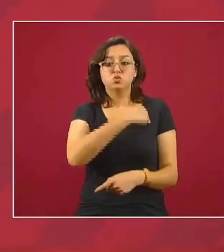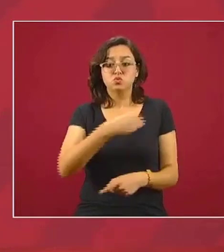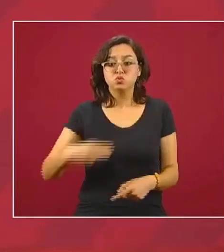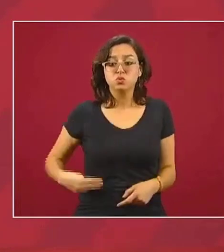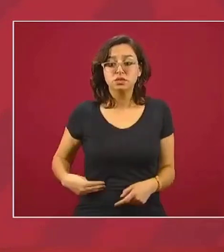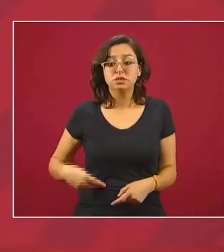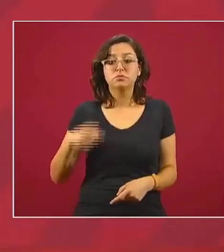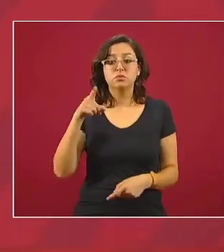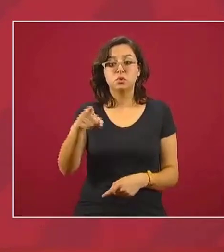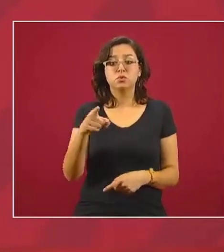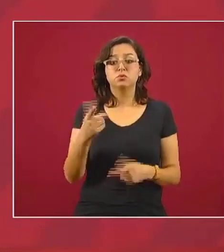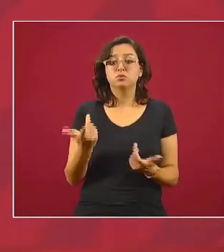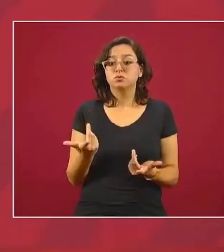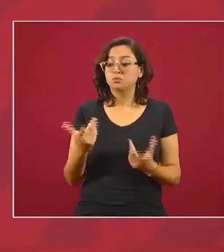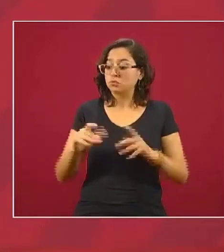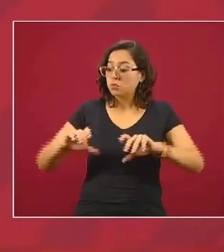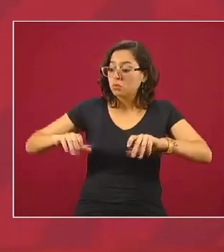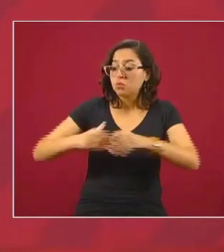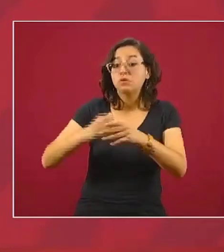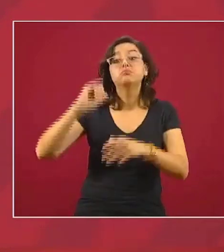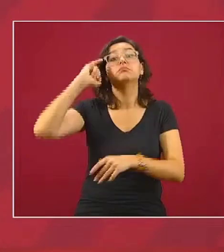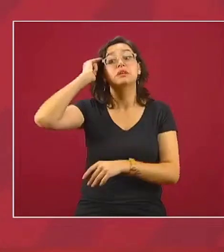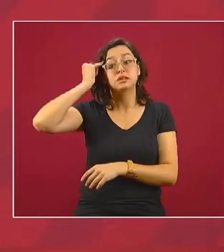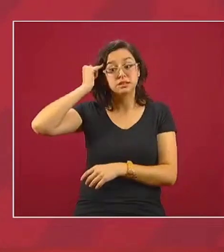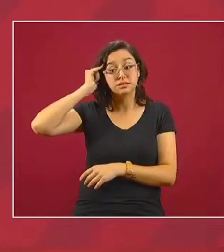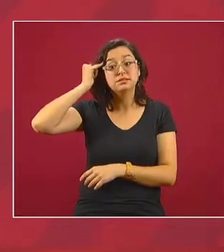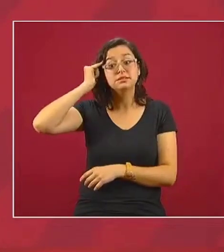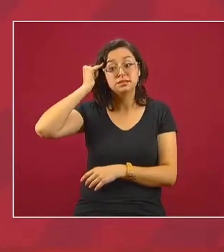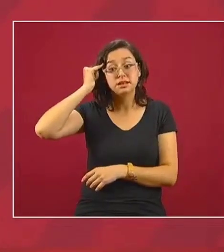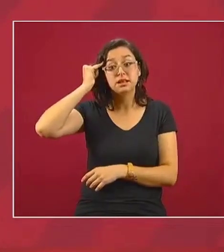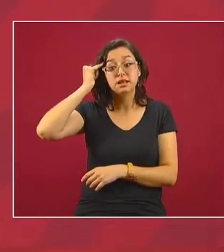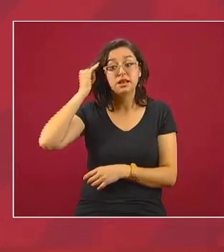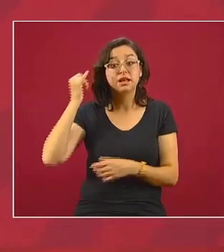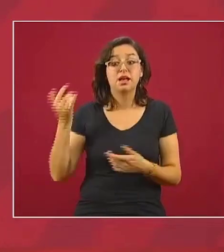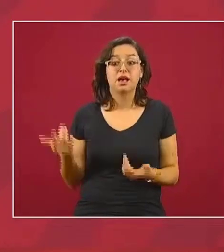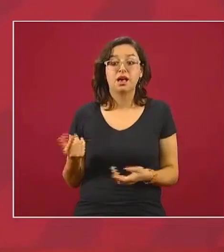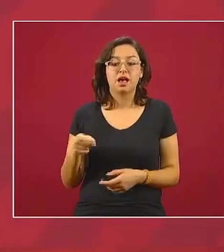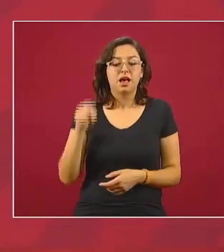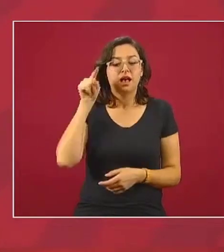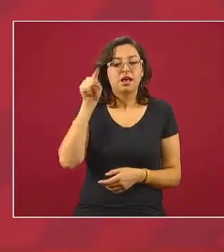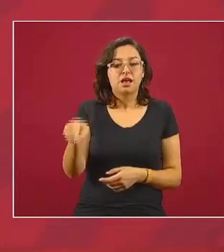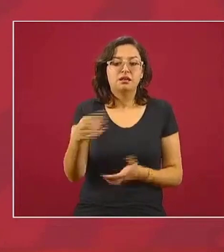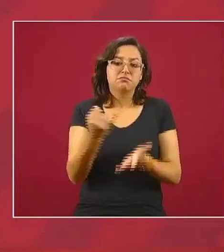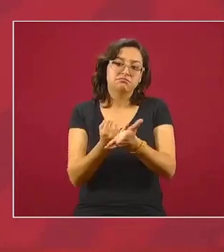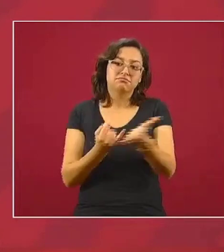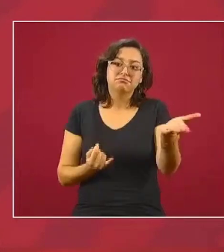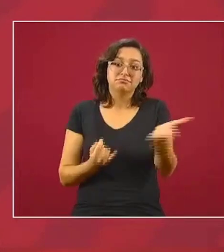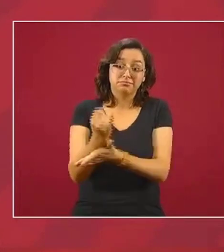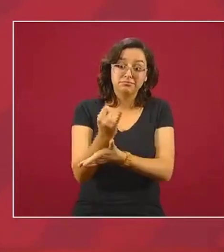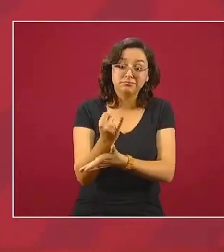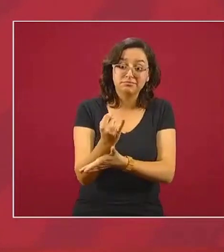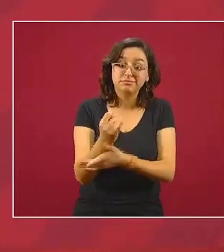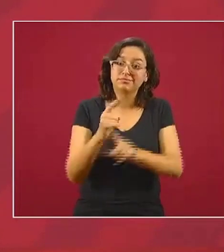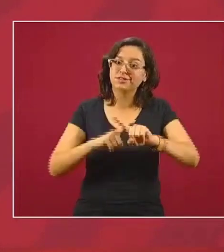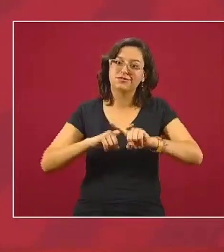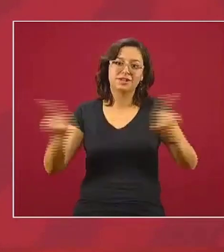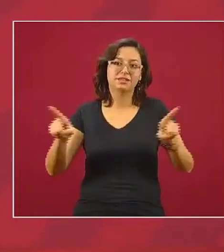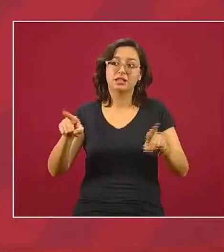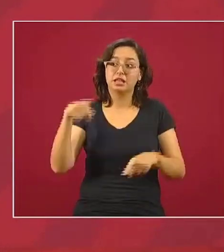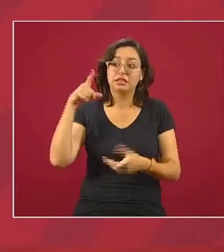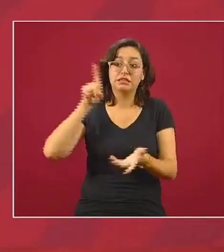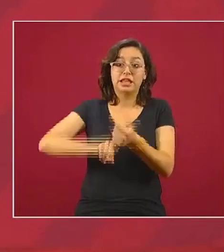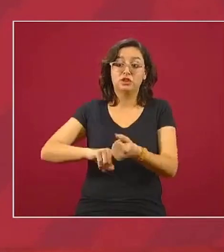son indígenas y ahí se procesan las decisiones por usos y